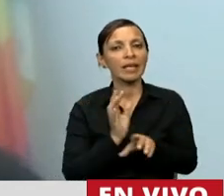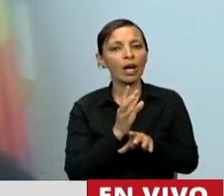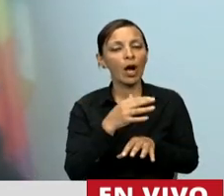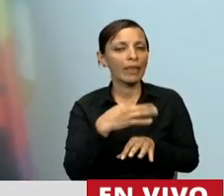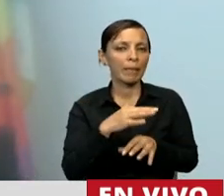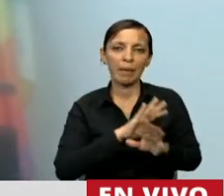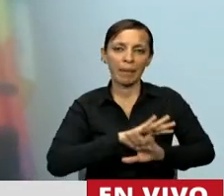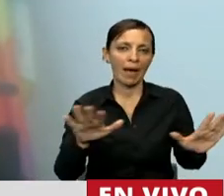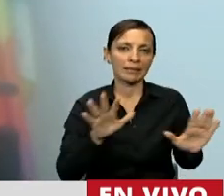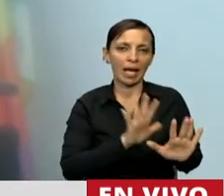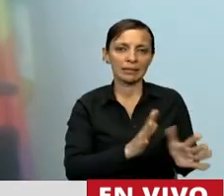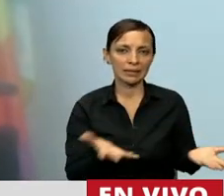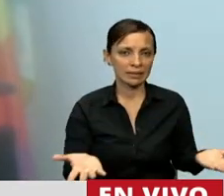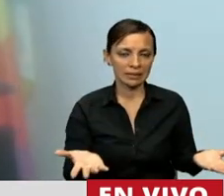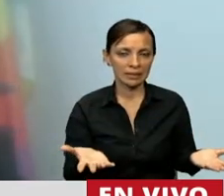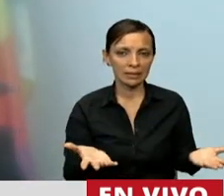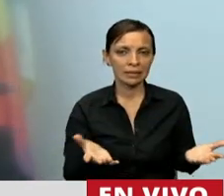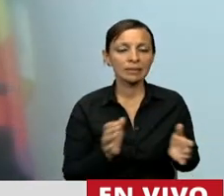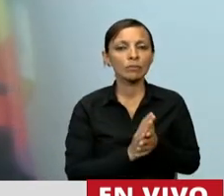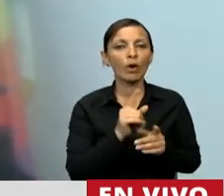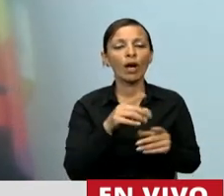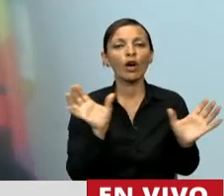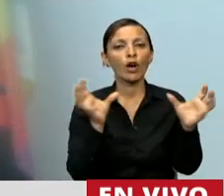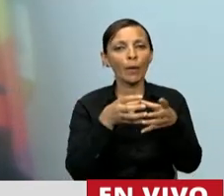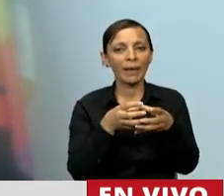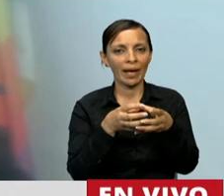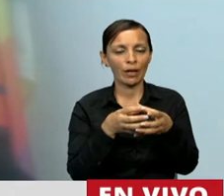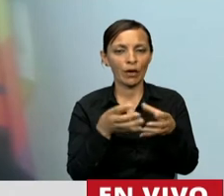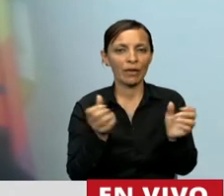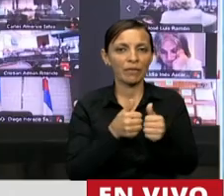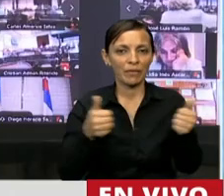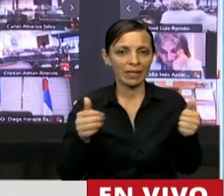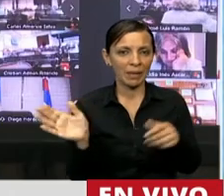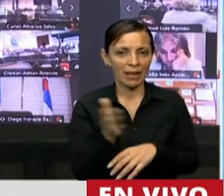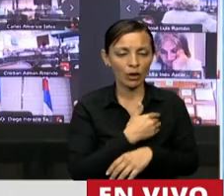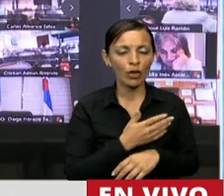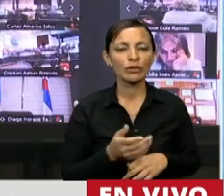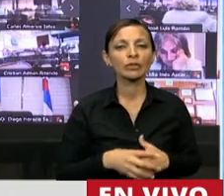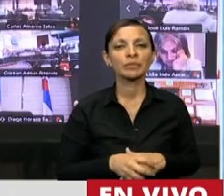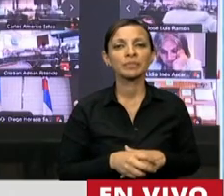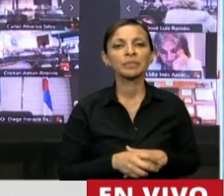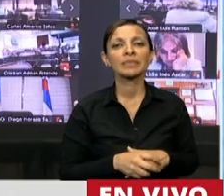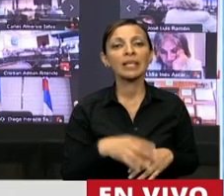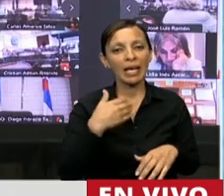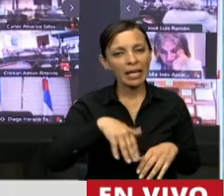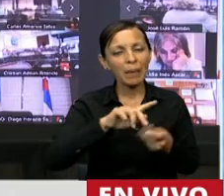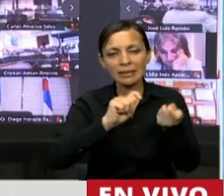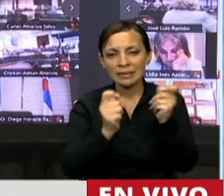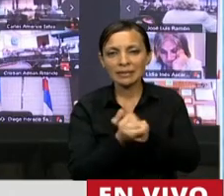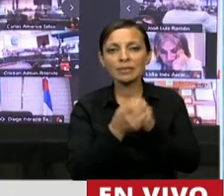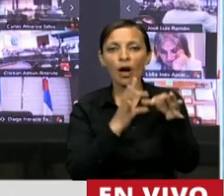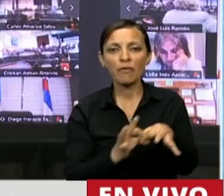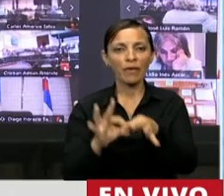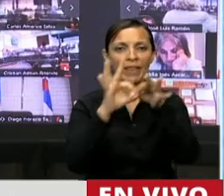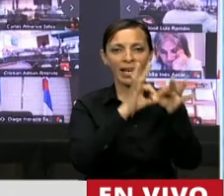final a eso con el gobierno del frente de todos y que íbamos a tener un federalismo en la